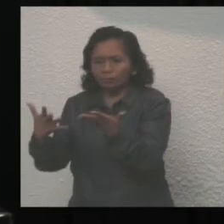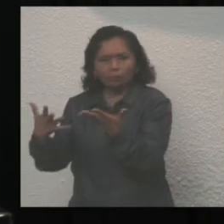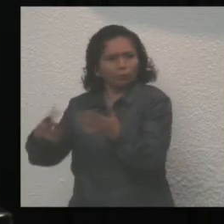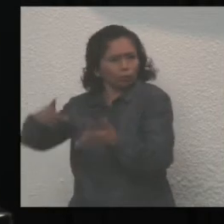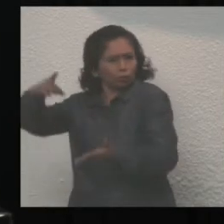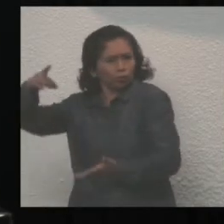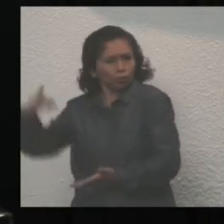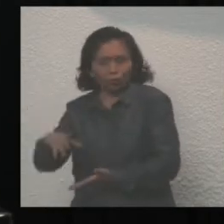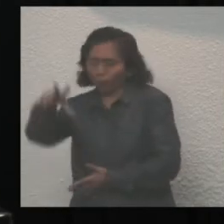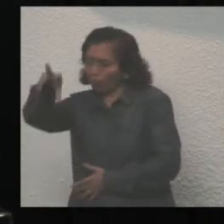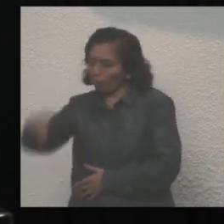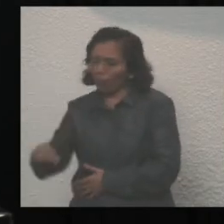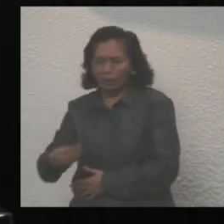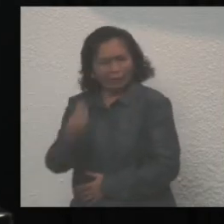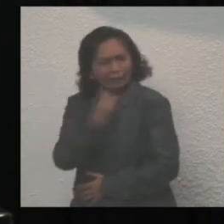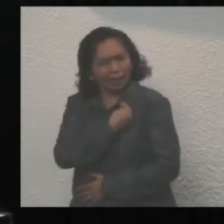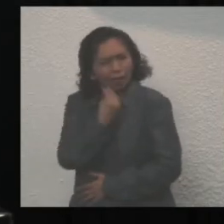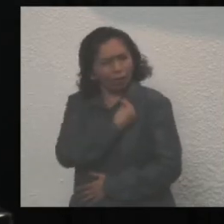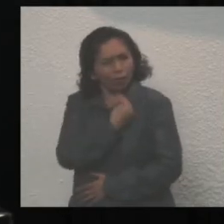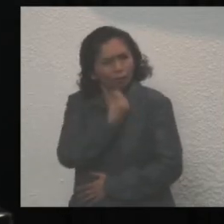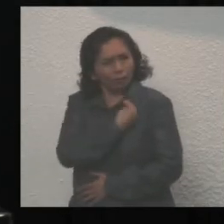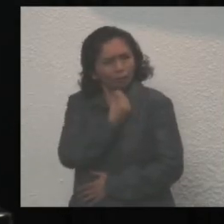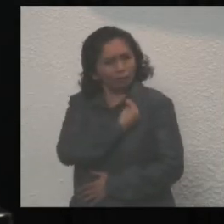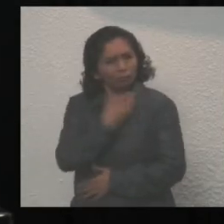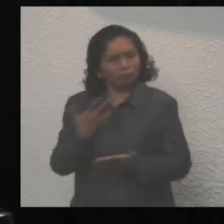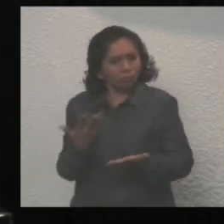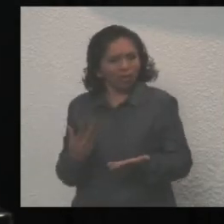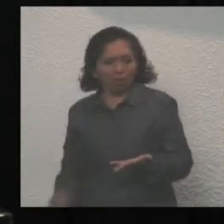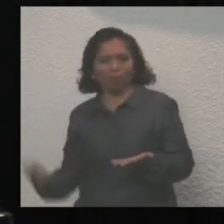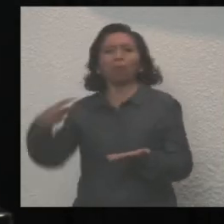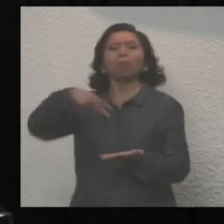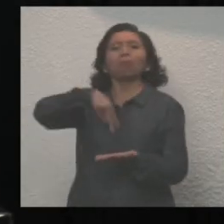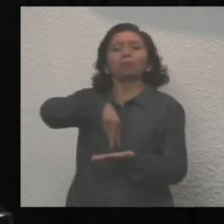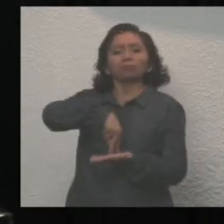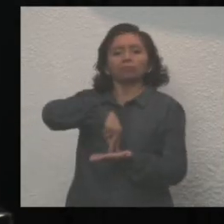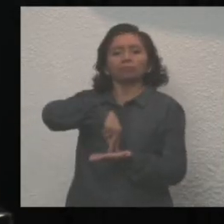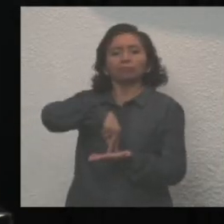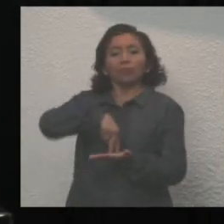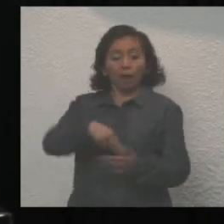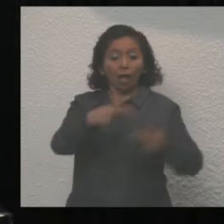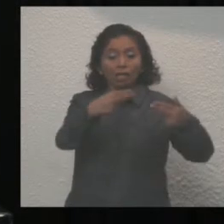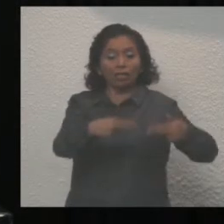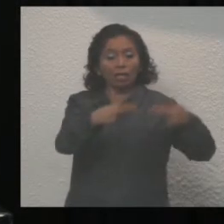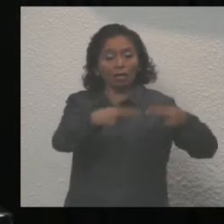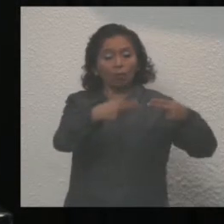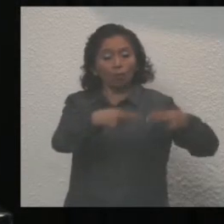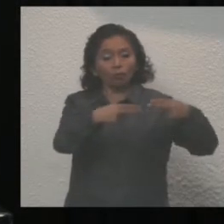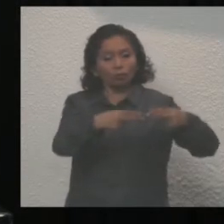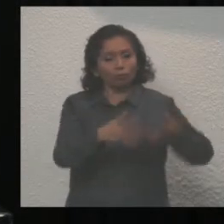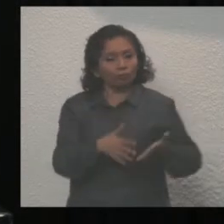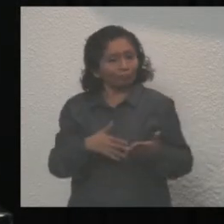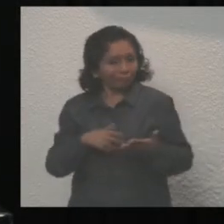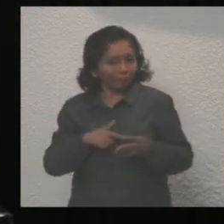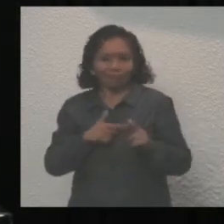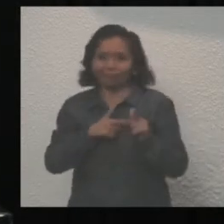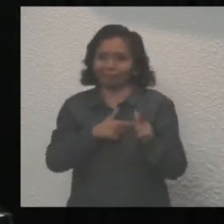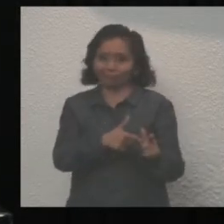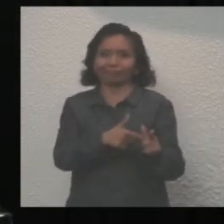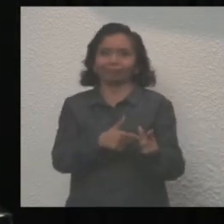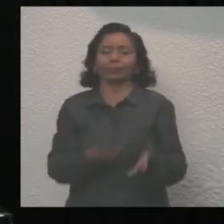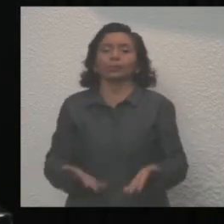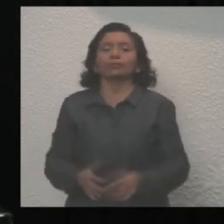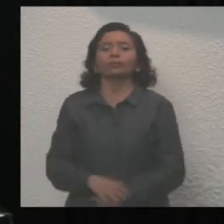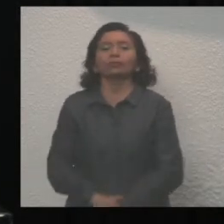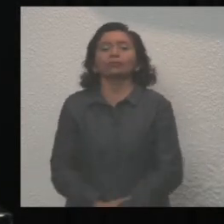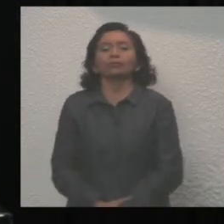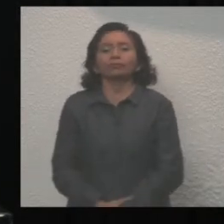y que ha aguantado hasta las últimas para poder mantener ese negocio abierto. Le